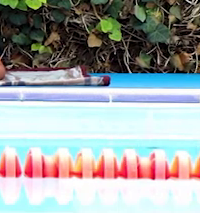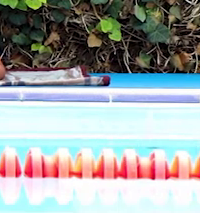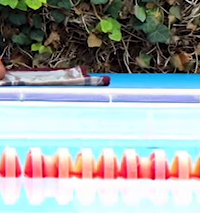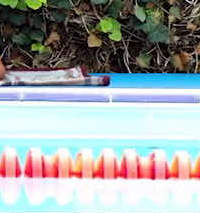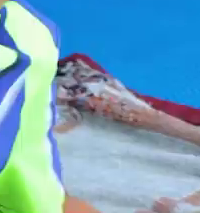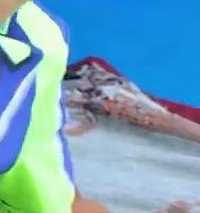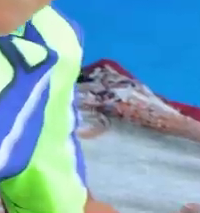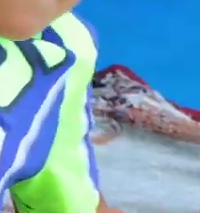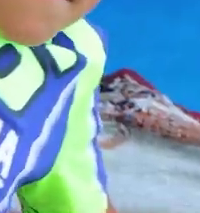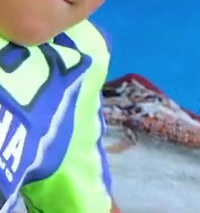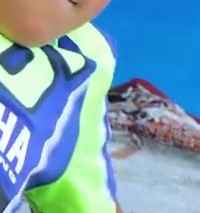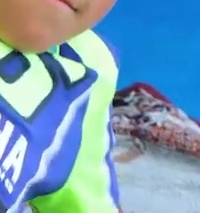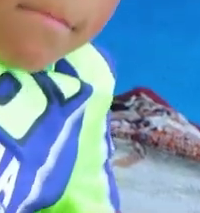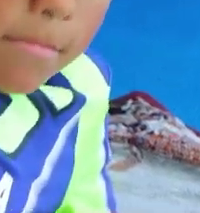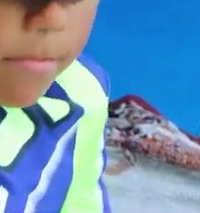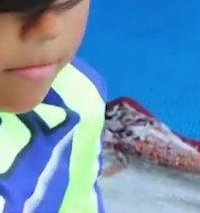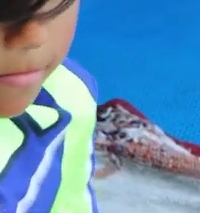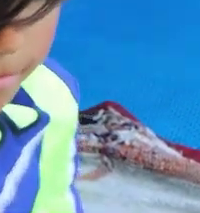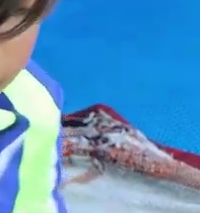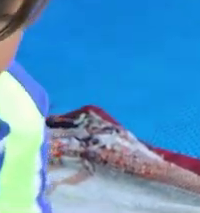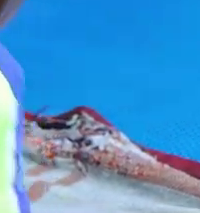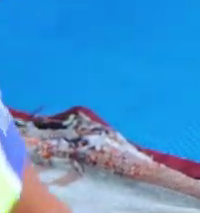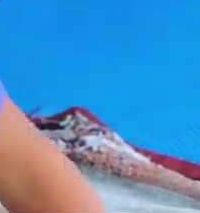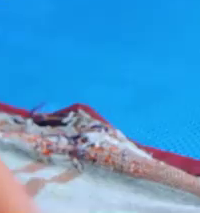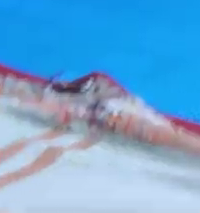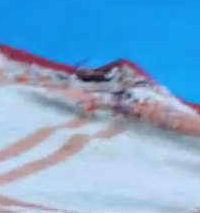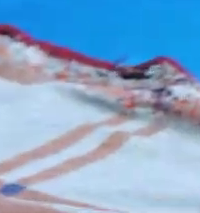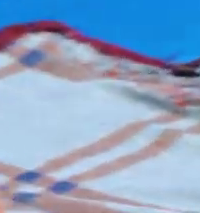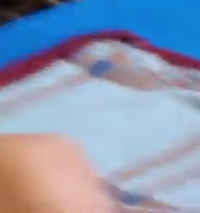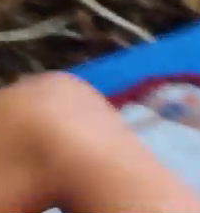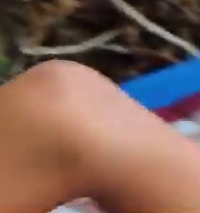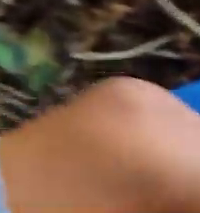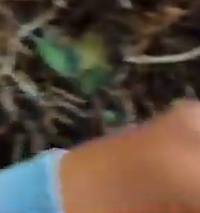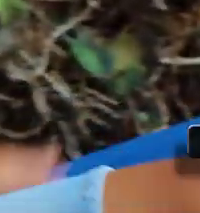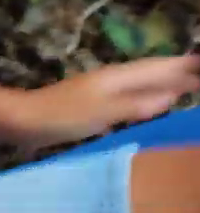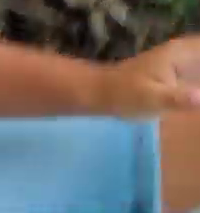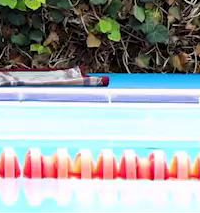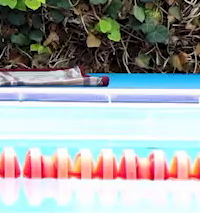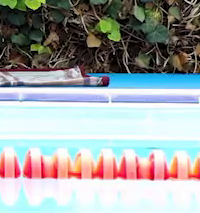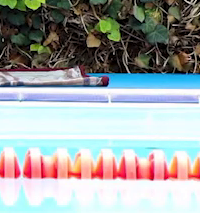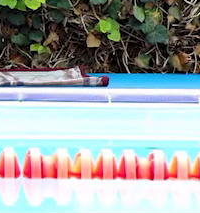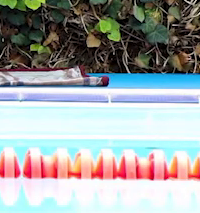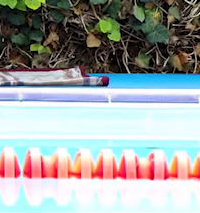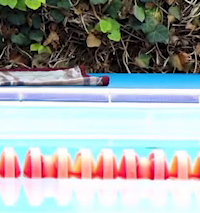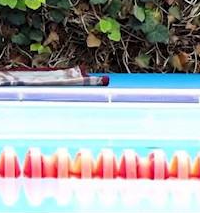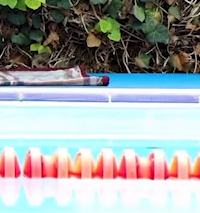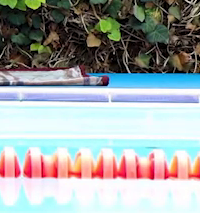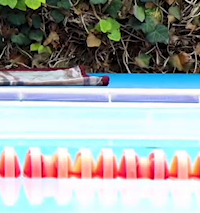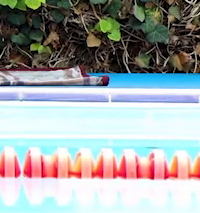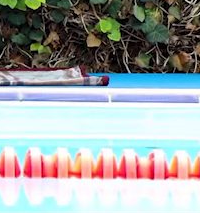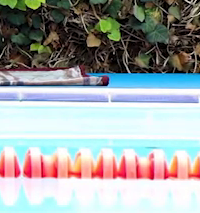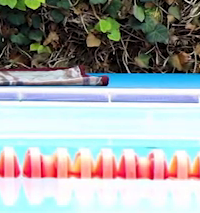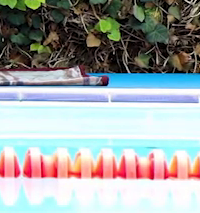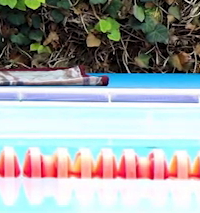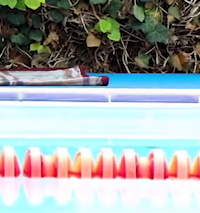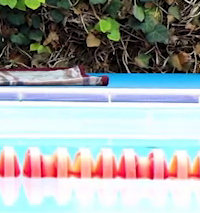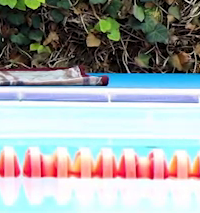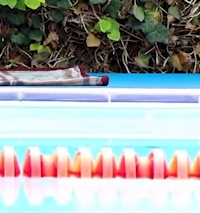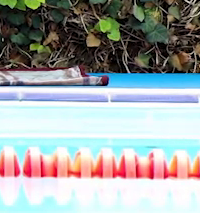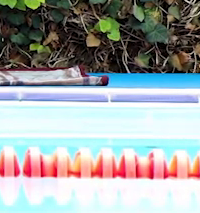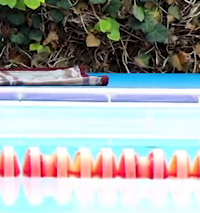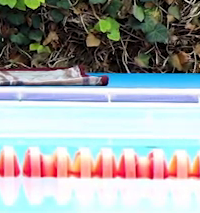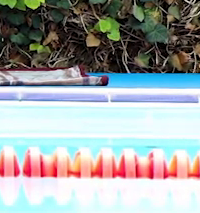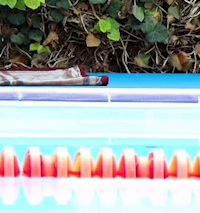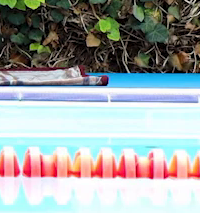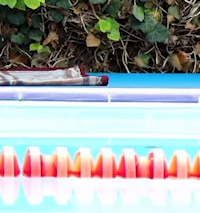Respiramos. Descansamos. Y cambiamos de posición. Cambiamos de mano. Apoyamos la mano derecha. Estiramos totalmente